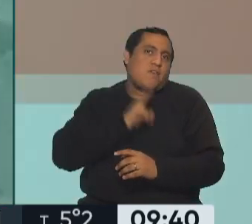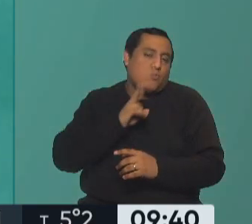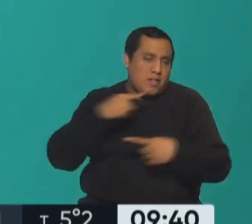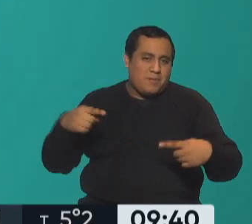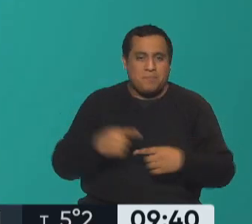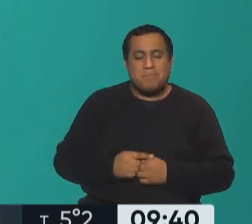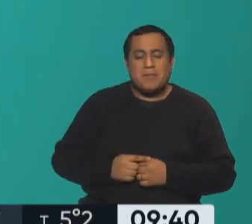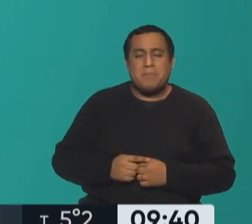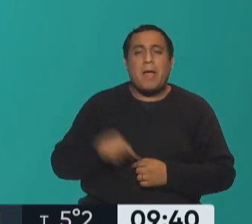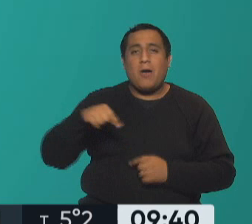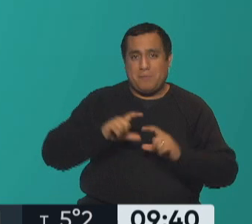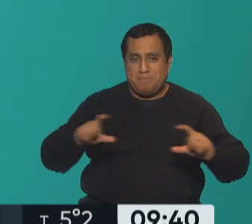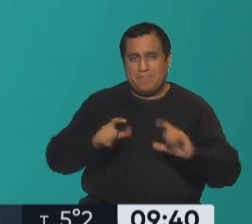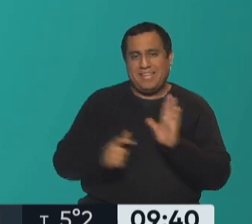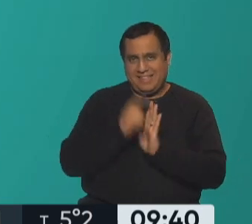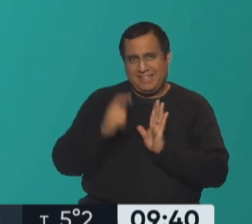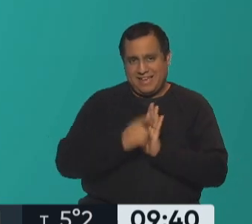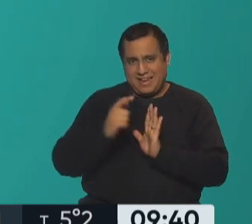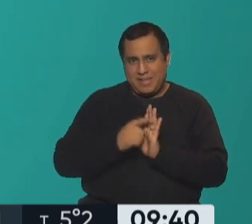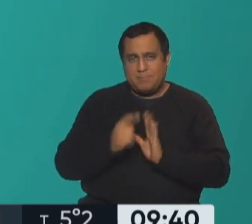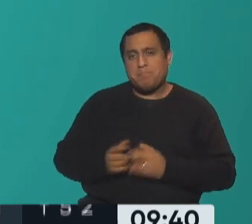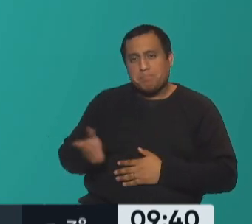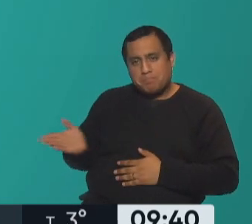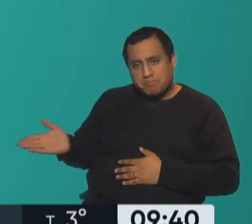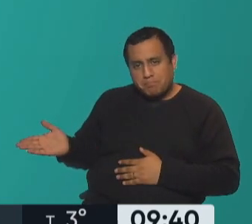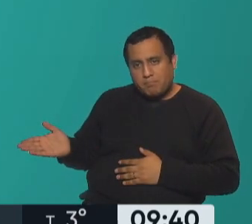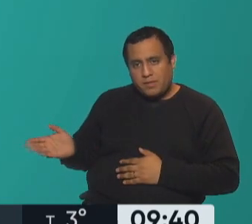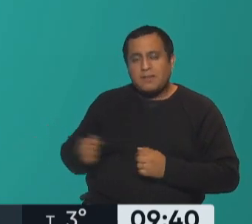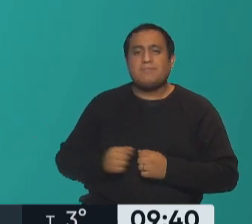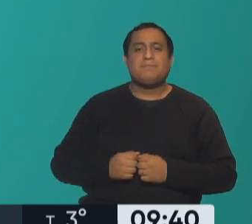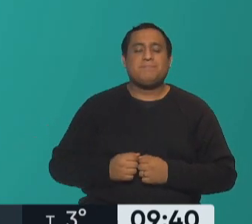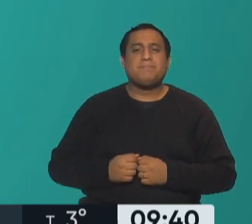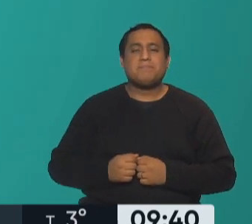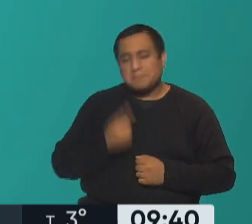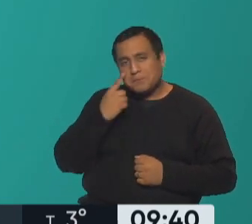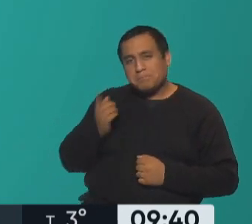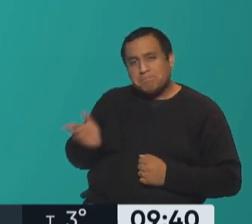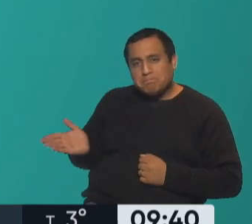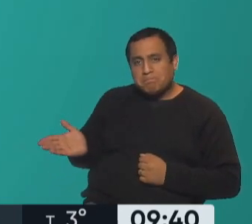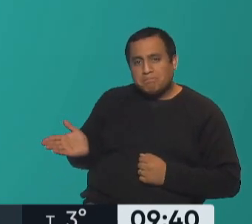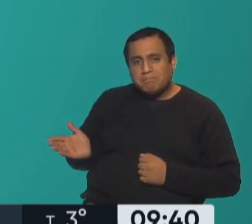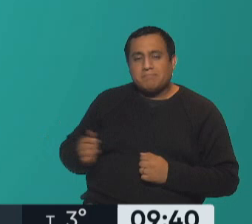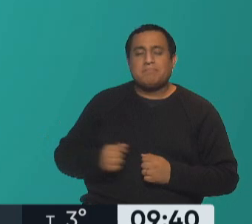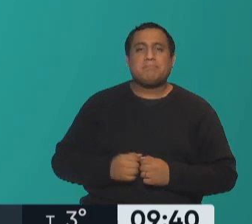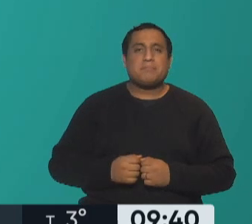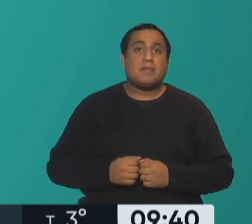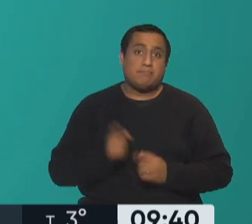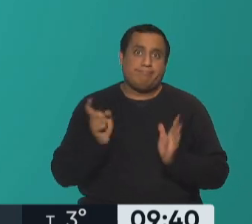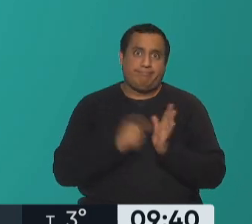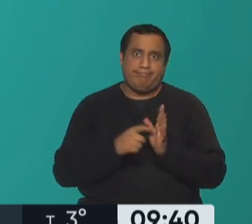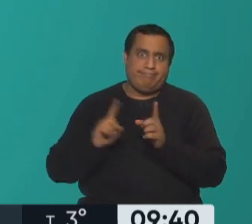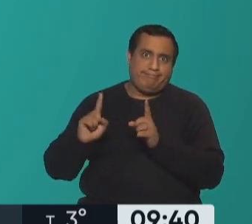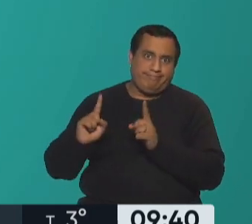en el zócalo, arroba, y a él, Hasbani, la vamos a poner en el zócalo en las redes sociales, ahí está, punto Head Coach, la pueden seguir ahí.